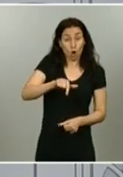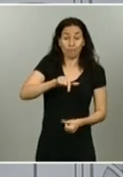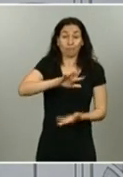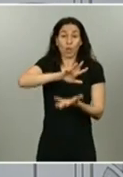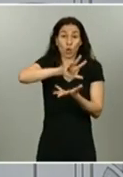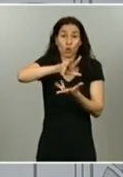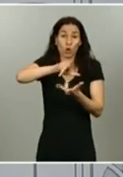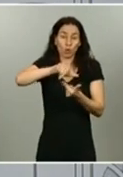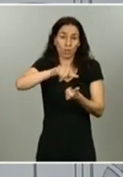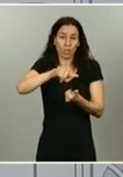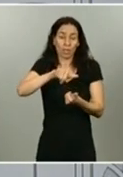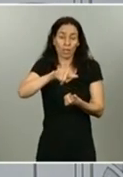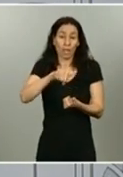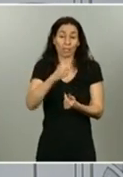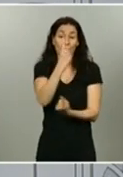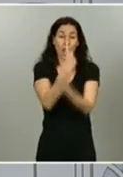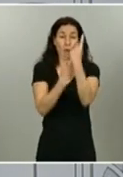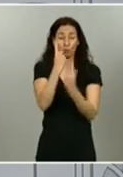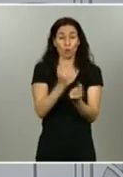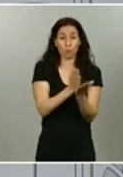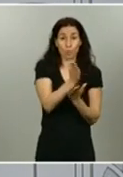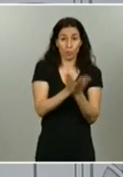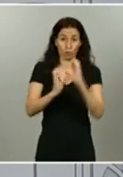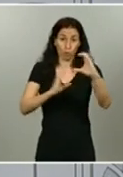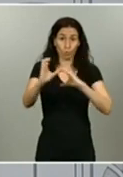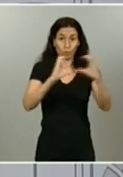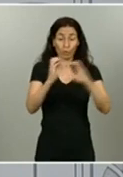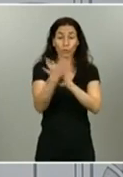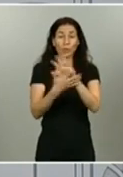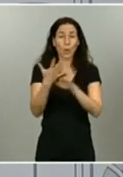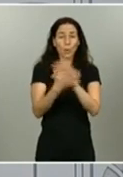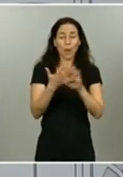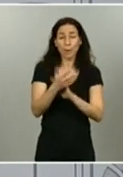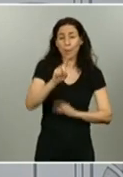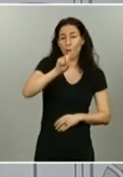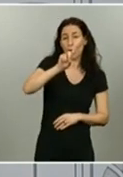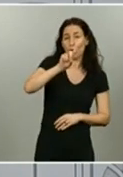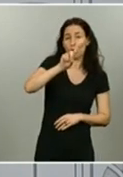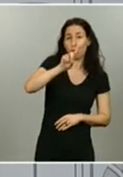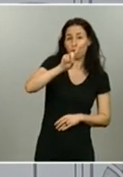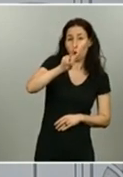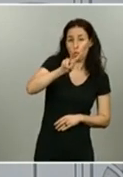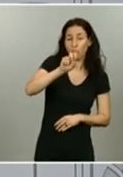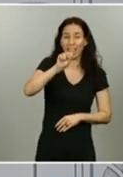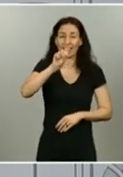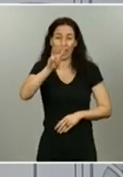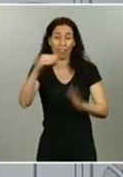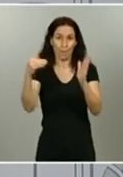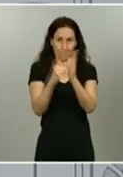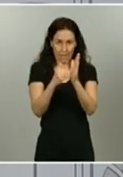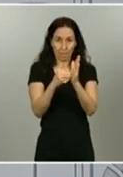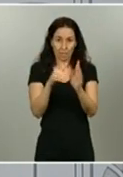algunos medios de comunicación en la que se hablaba de que había 12 o 13.000 casos fallecidos más en este periodo de lo esperado.